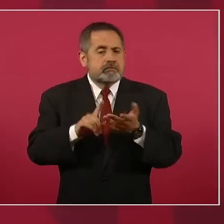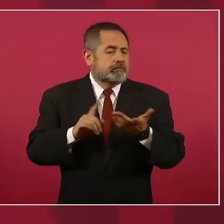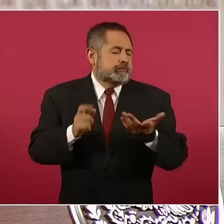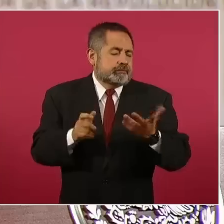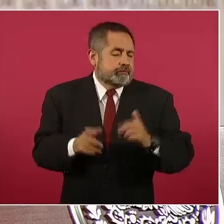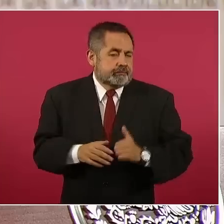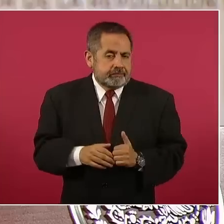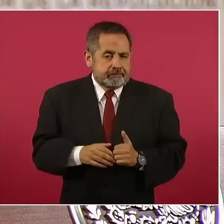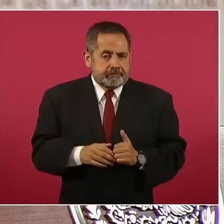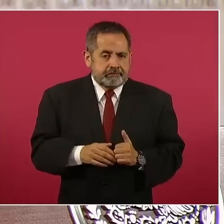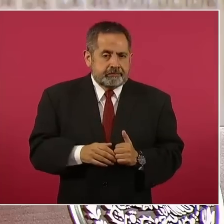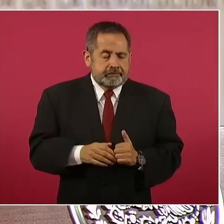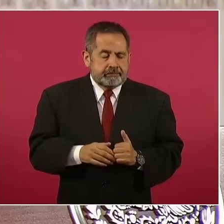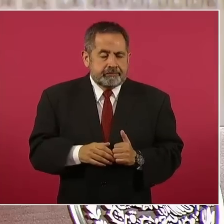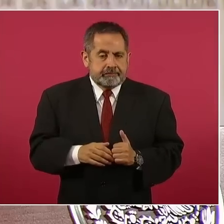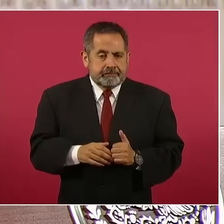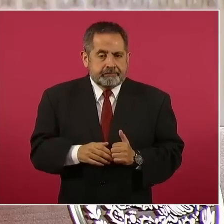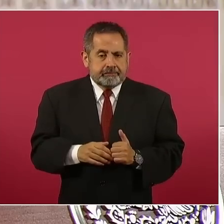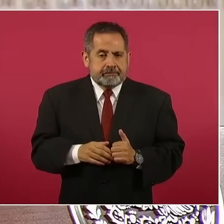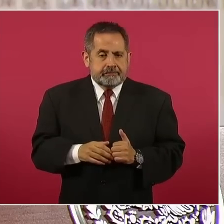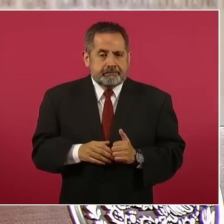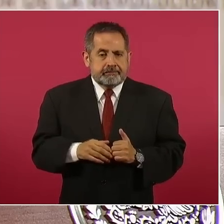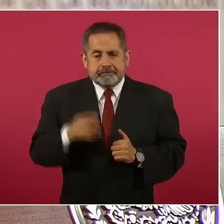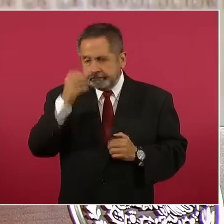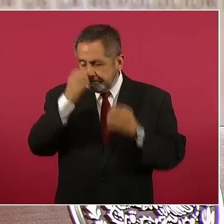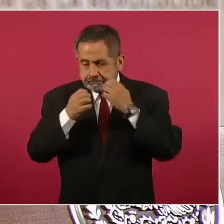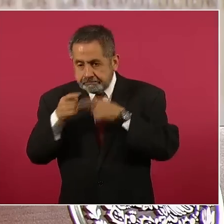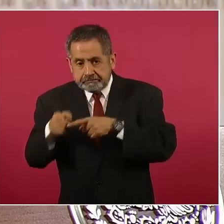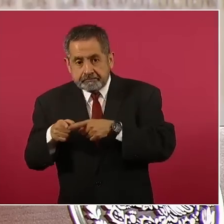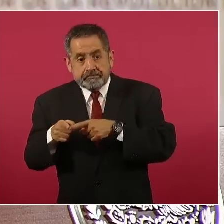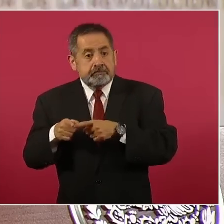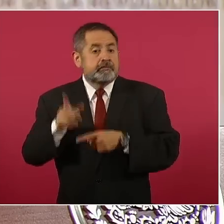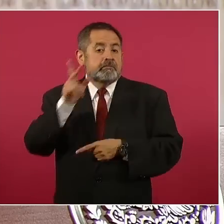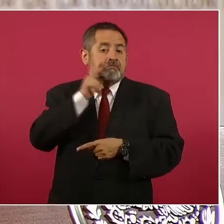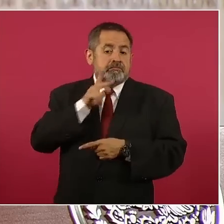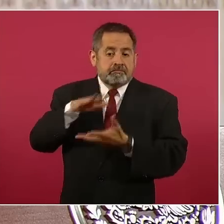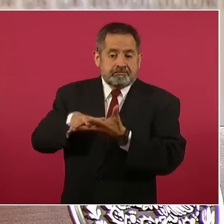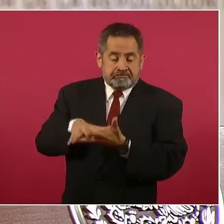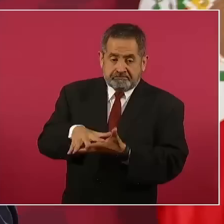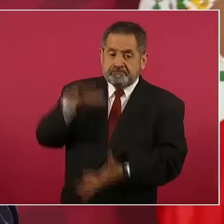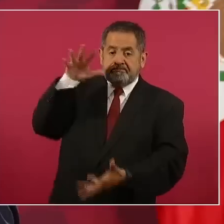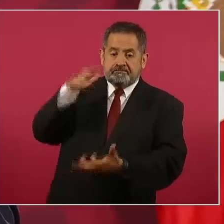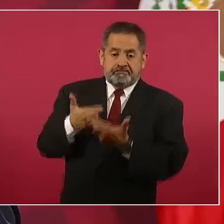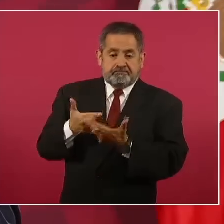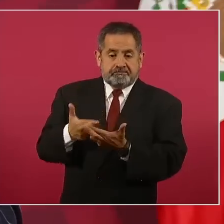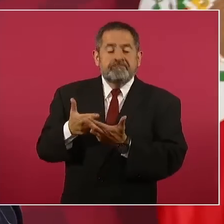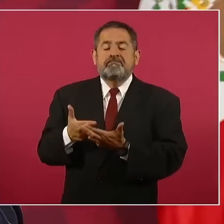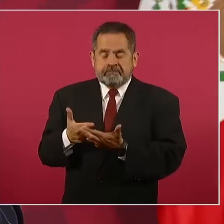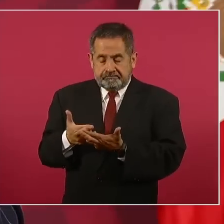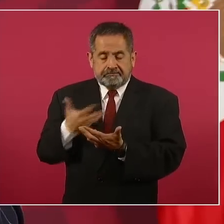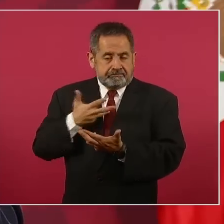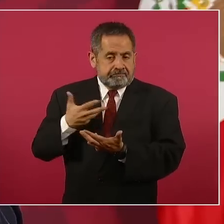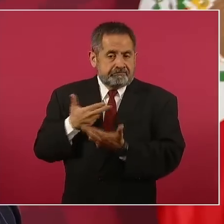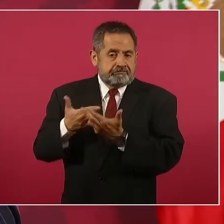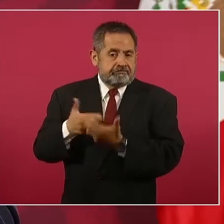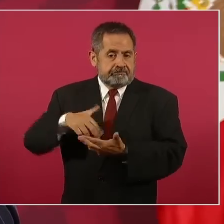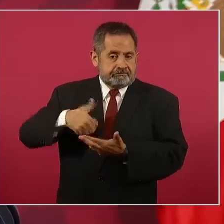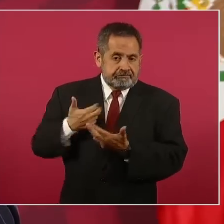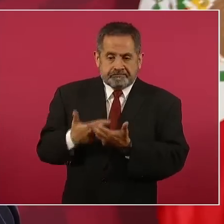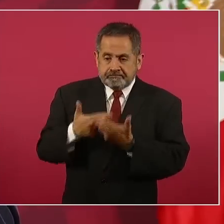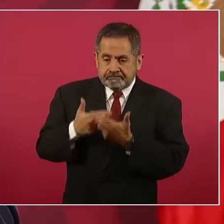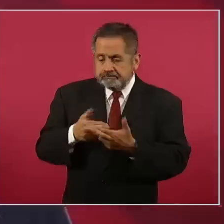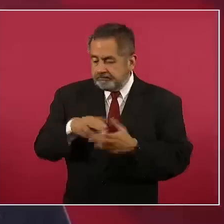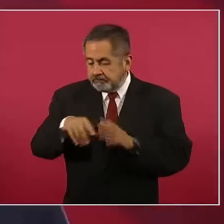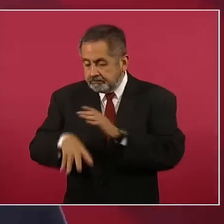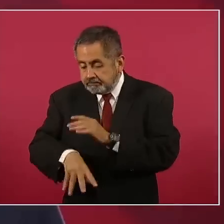reportó que Pemex tiene más crudo, la operación